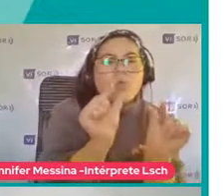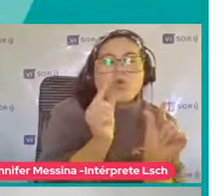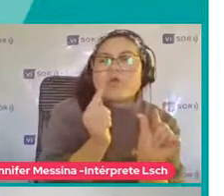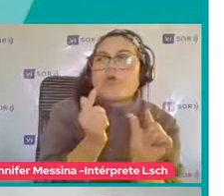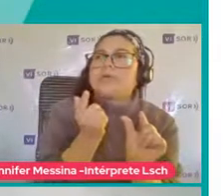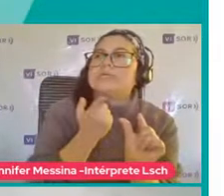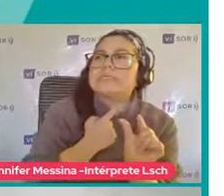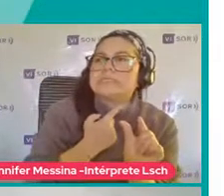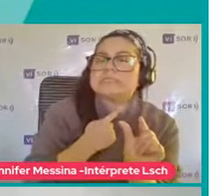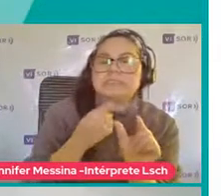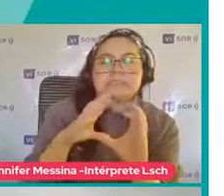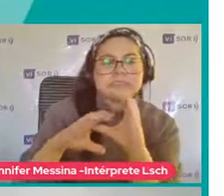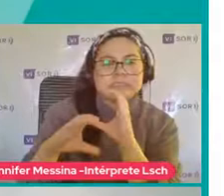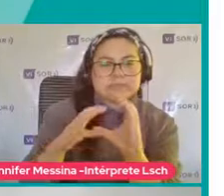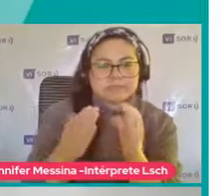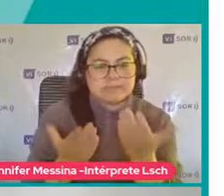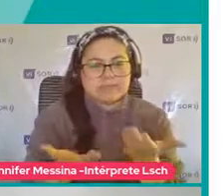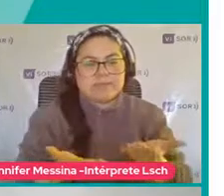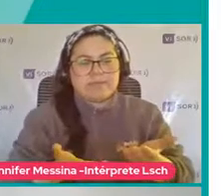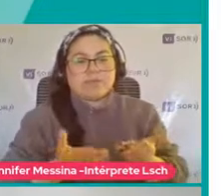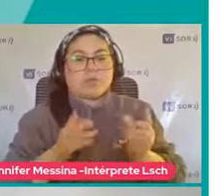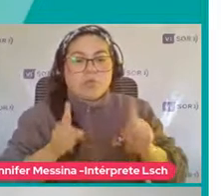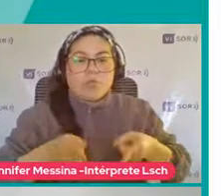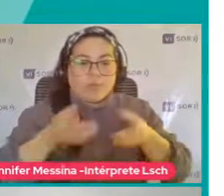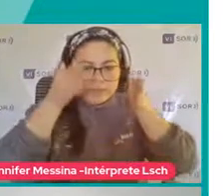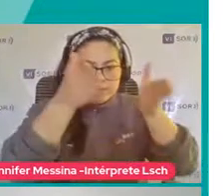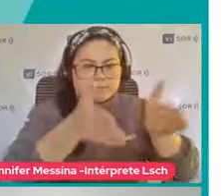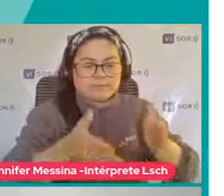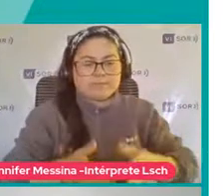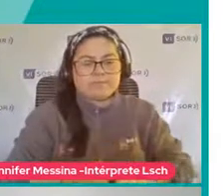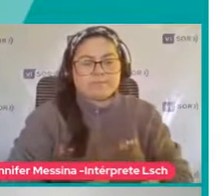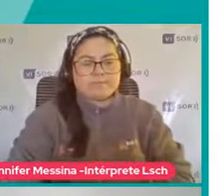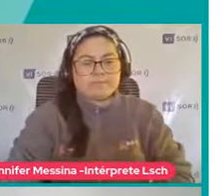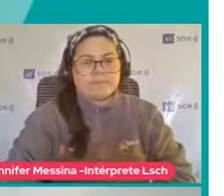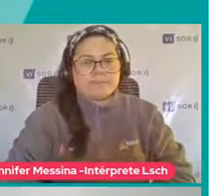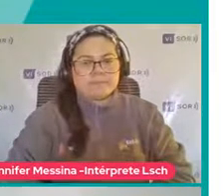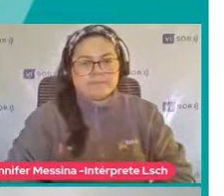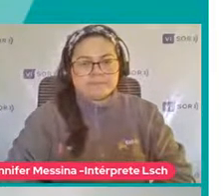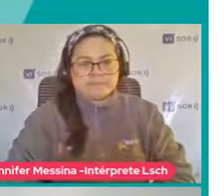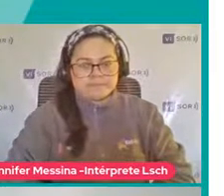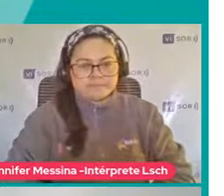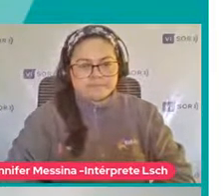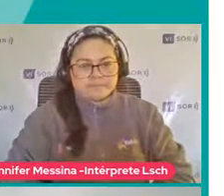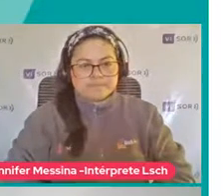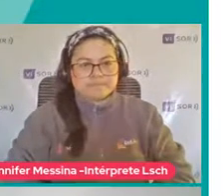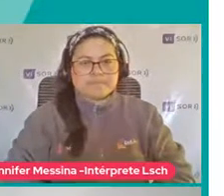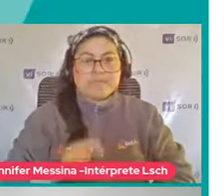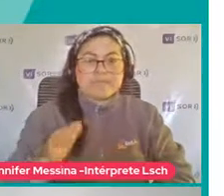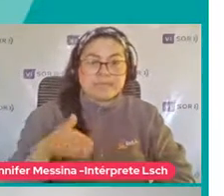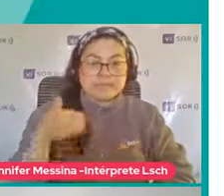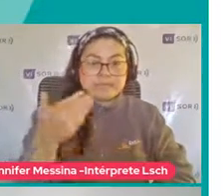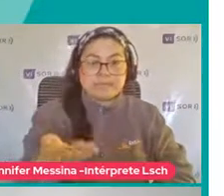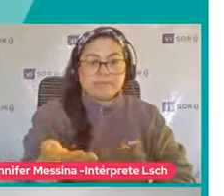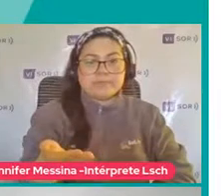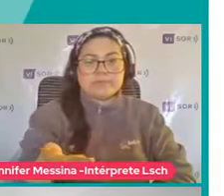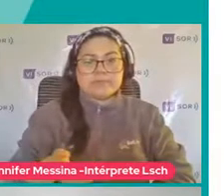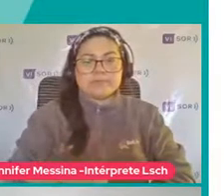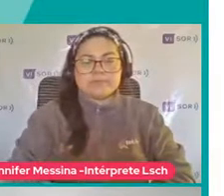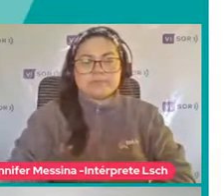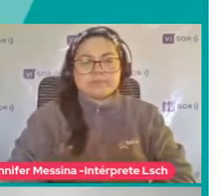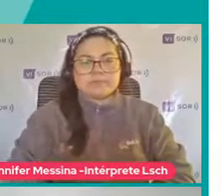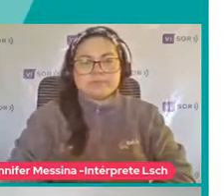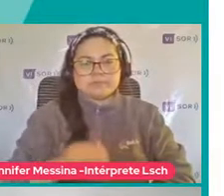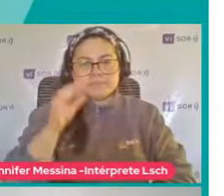conversación De la que hablábamos Al inicio ¿Ya? Del ida y vuelta Y después Bueno